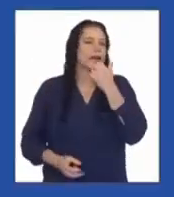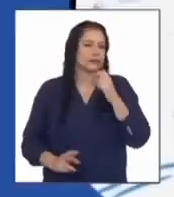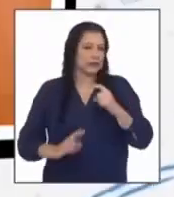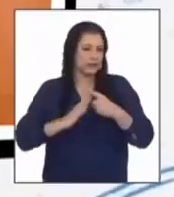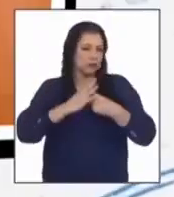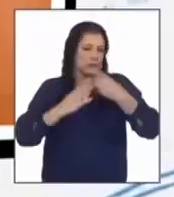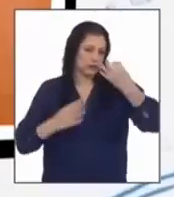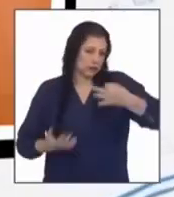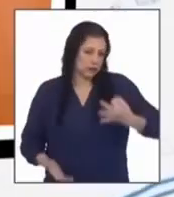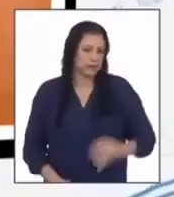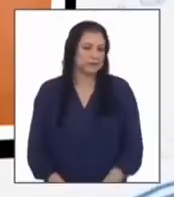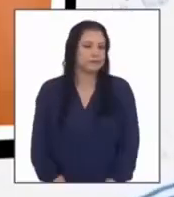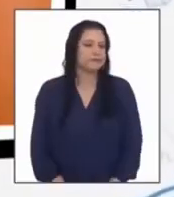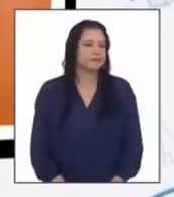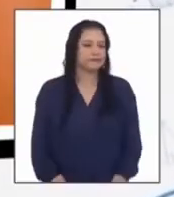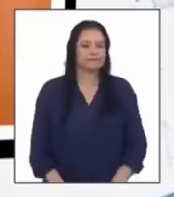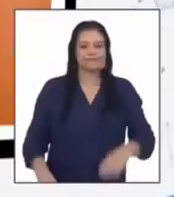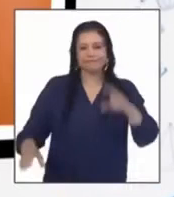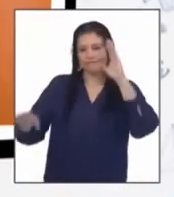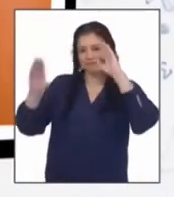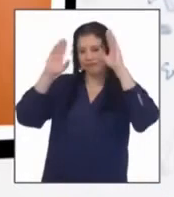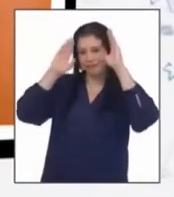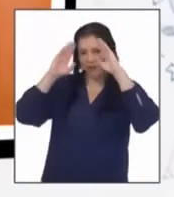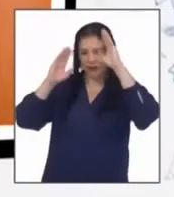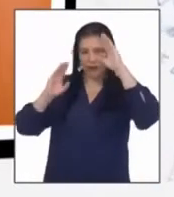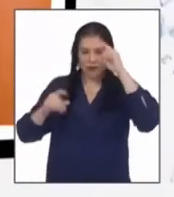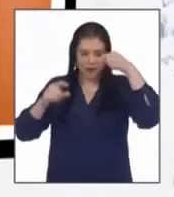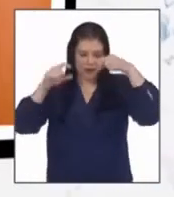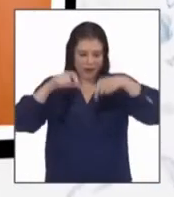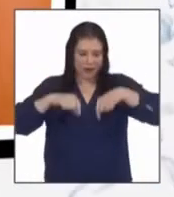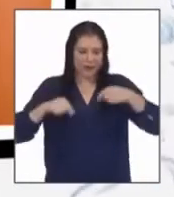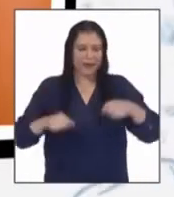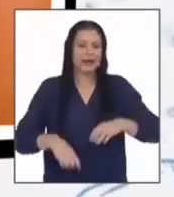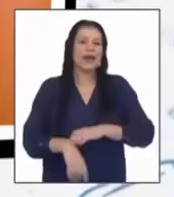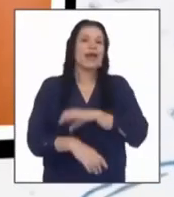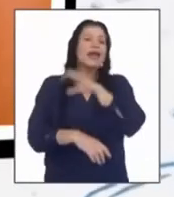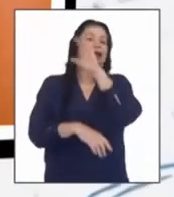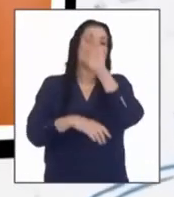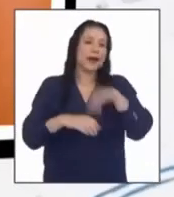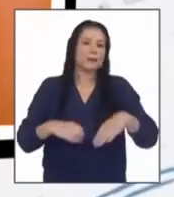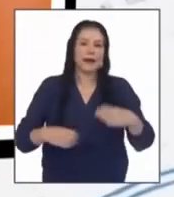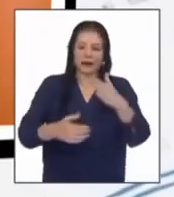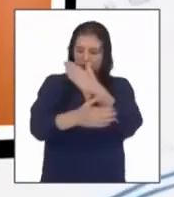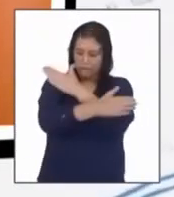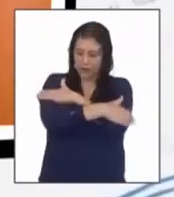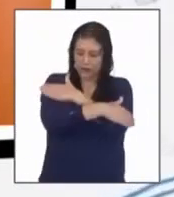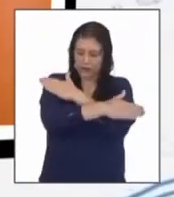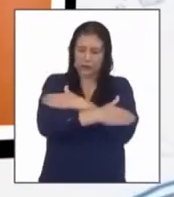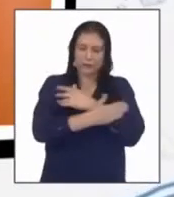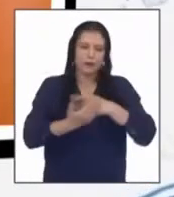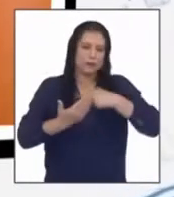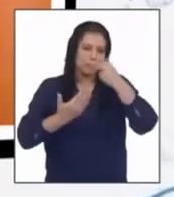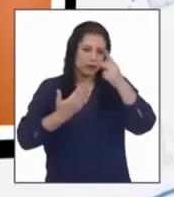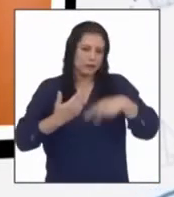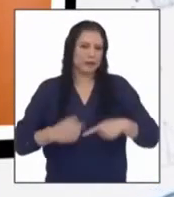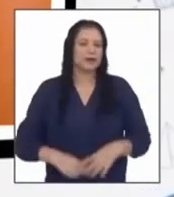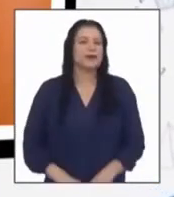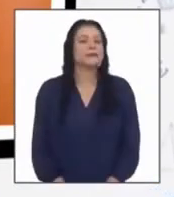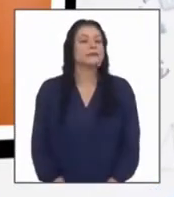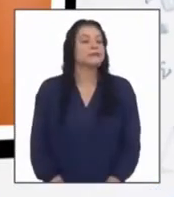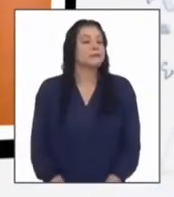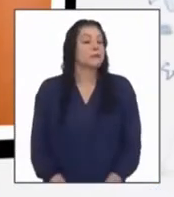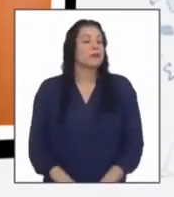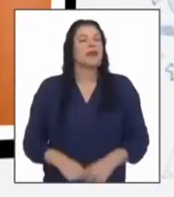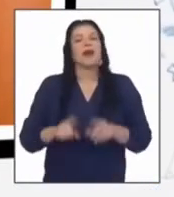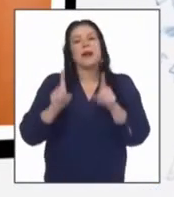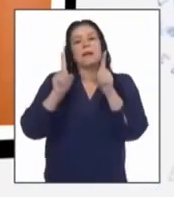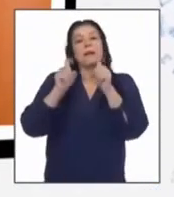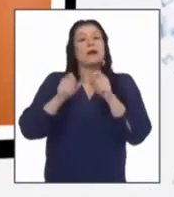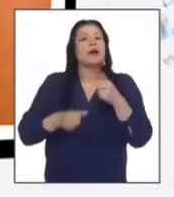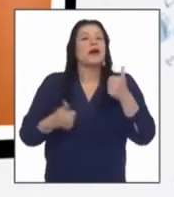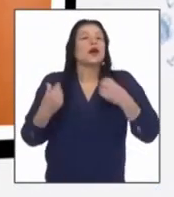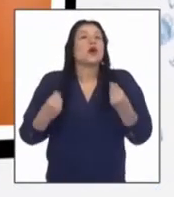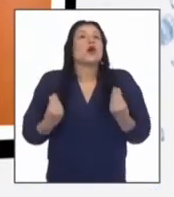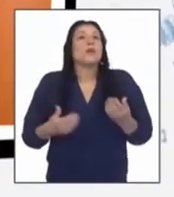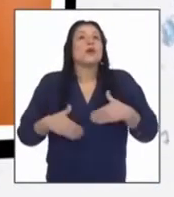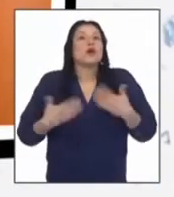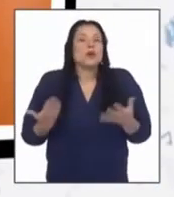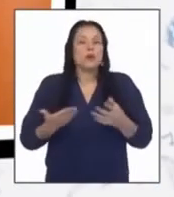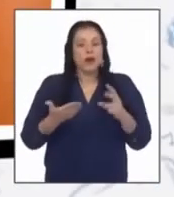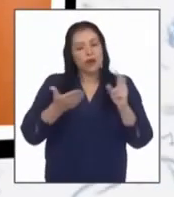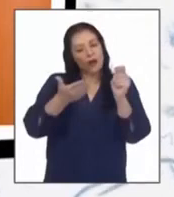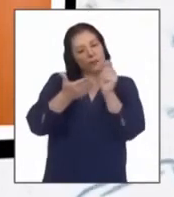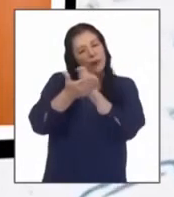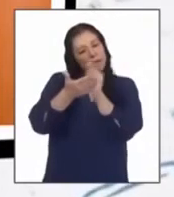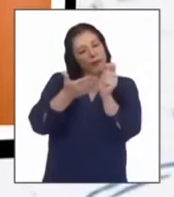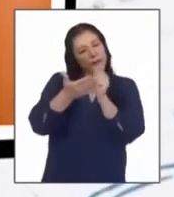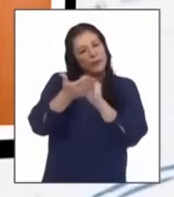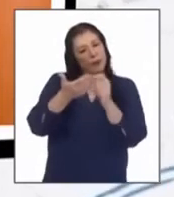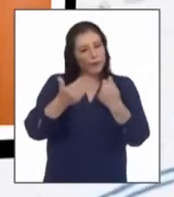hola un saludo desde cajamarca y felicitaciones por el programa mi consulta es cómo yo puedo escribir o